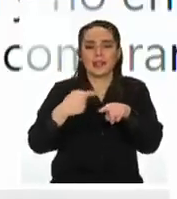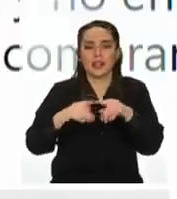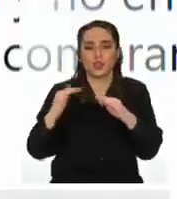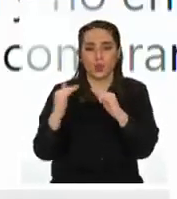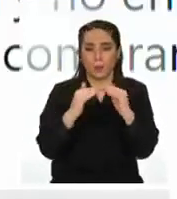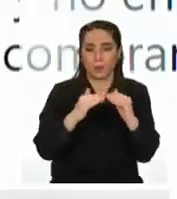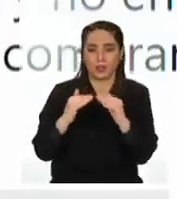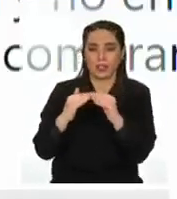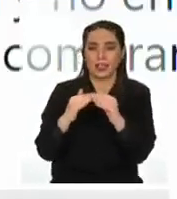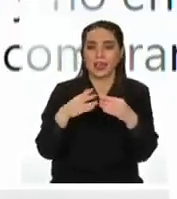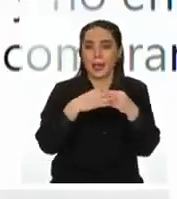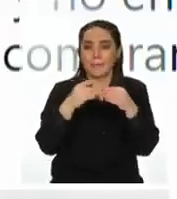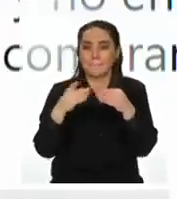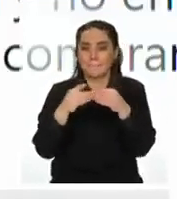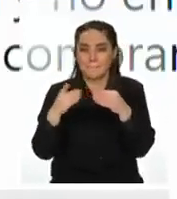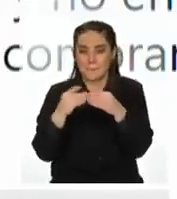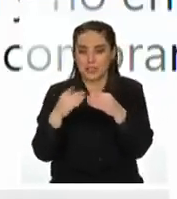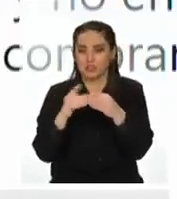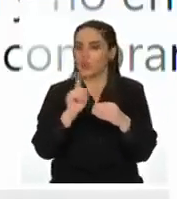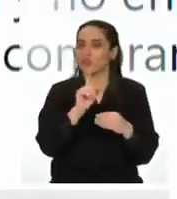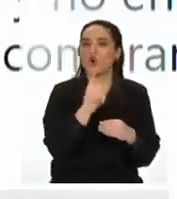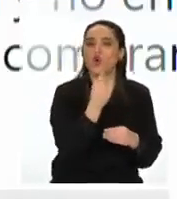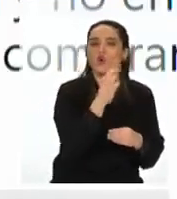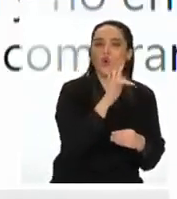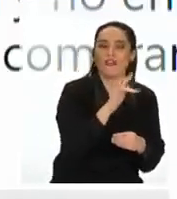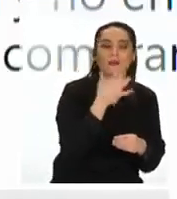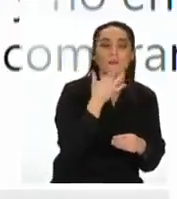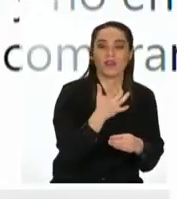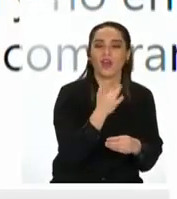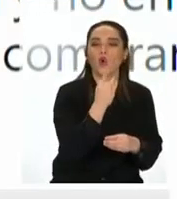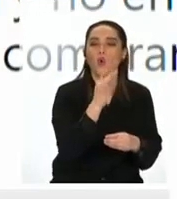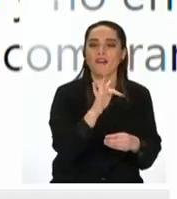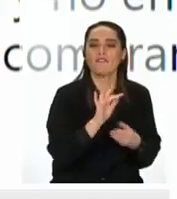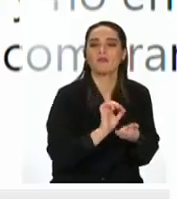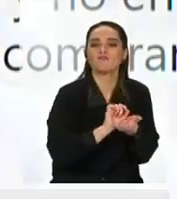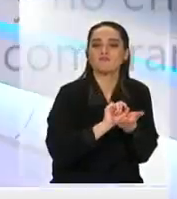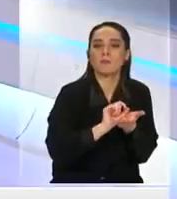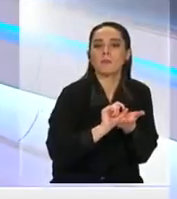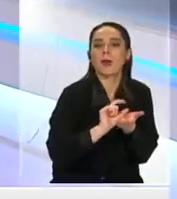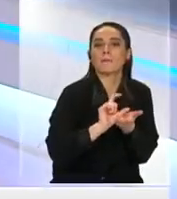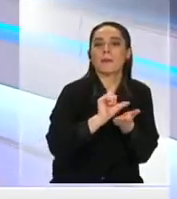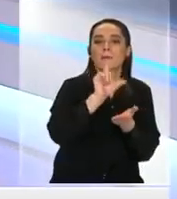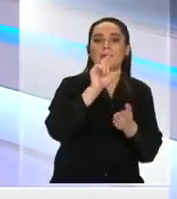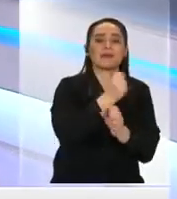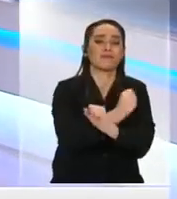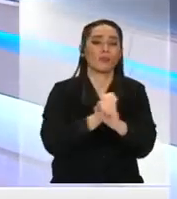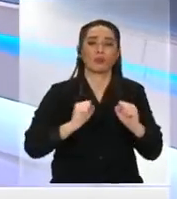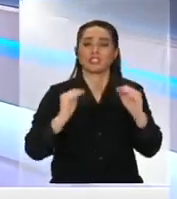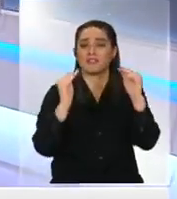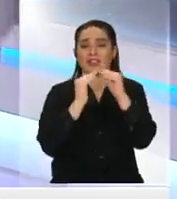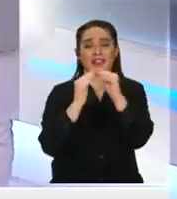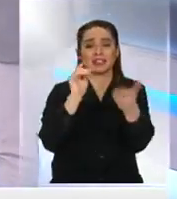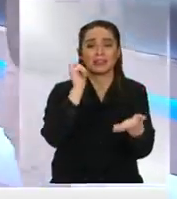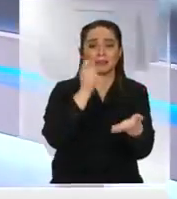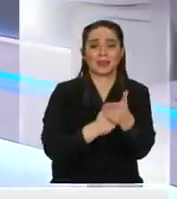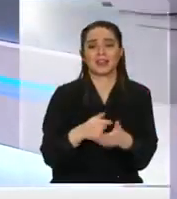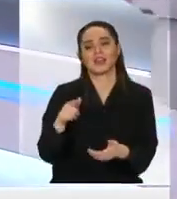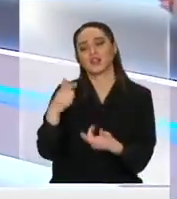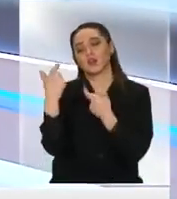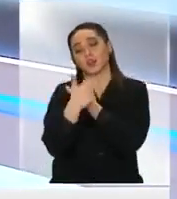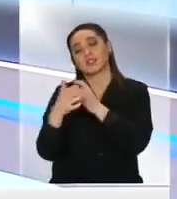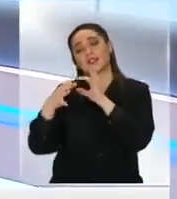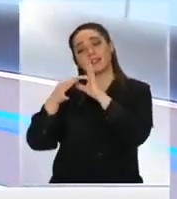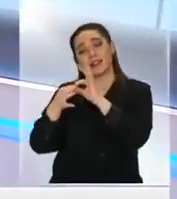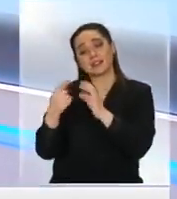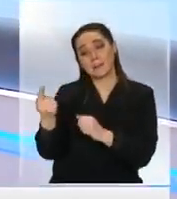y no en UEFE la que sube día a día y hace casi imposible comprar una vivienda? Bueno, aquí reírme y agradecer esta